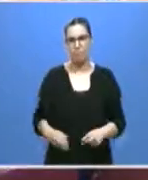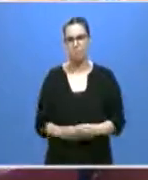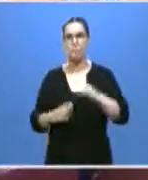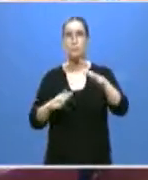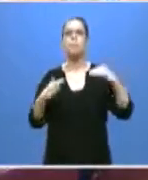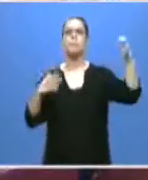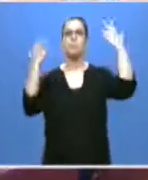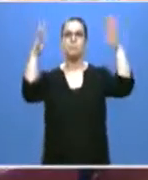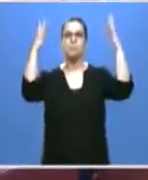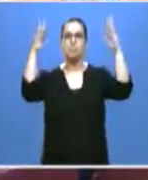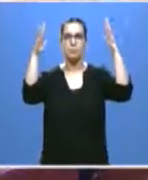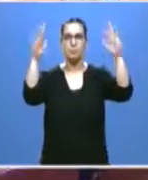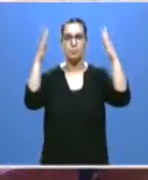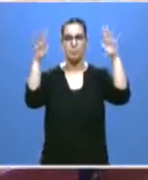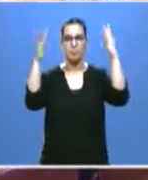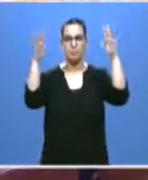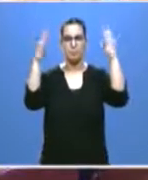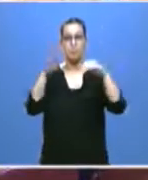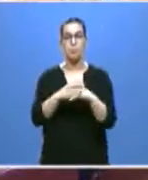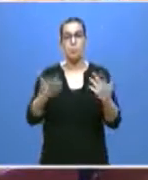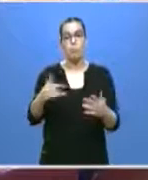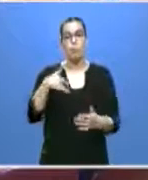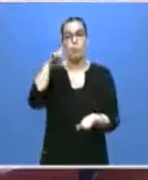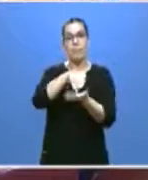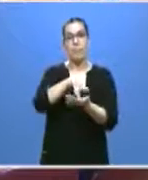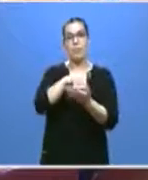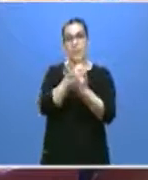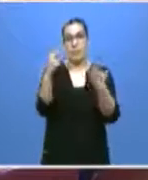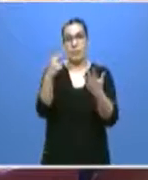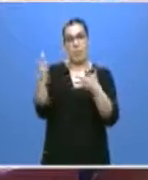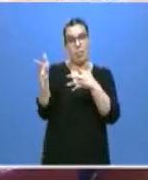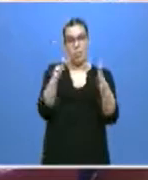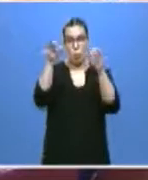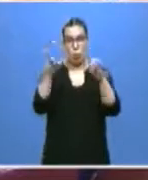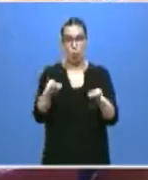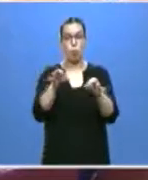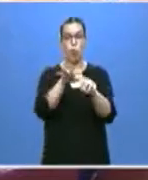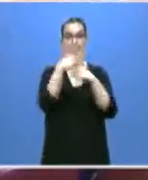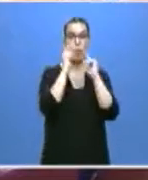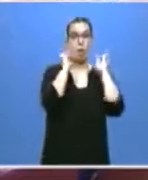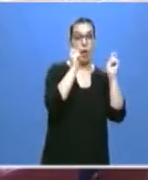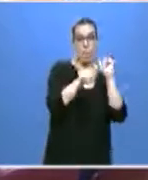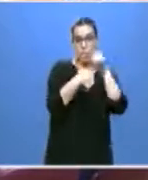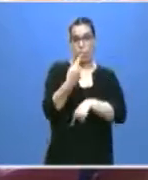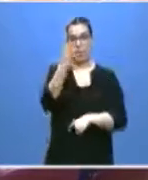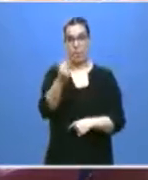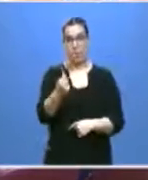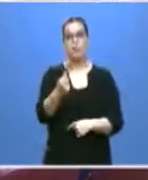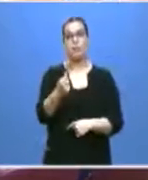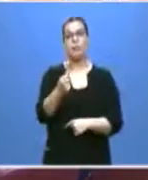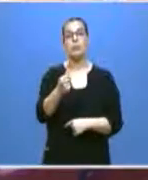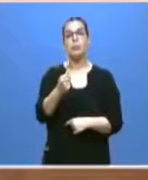Por eso, el 17 de marzo, apenas tres días después de la declaración del estado de alarma en la Diputación